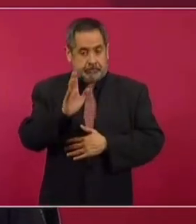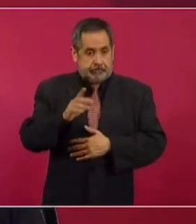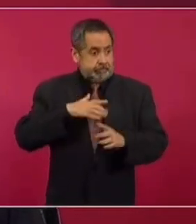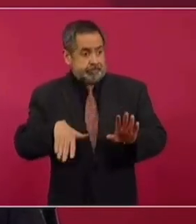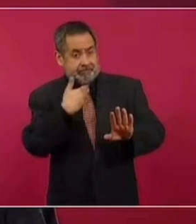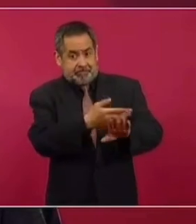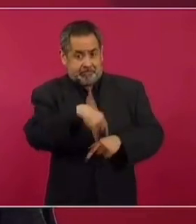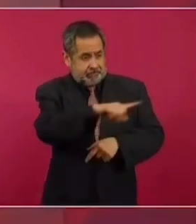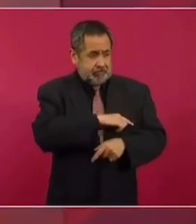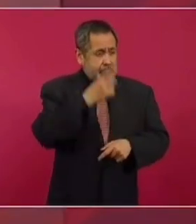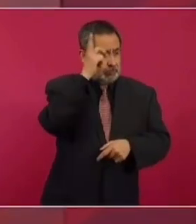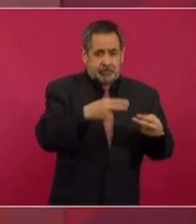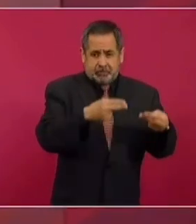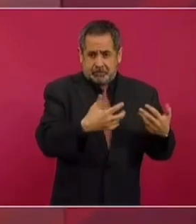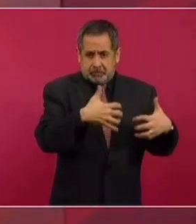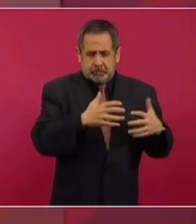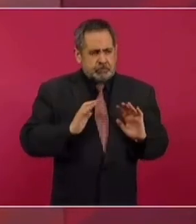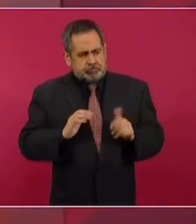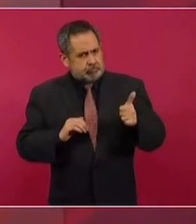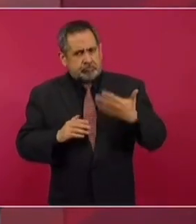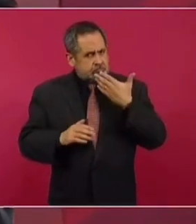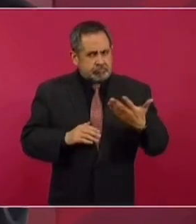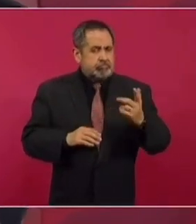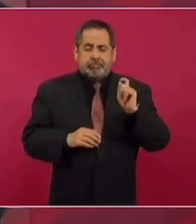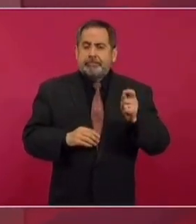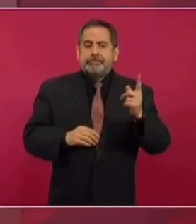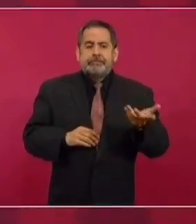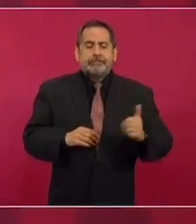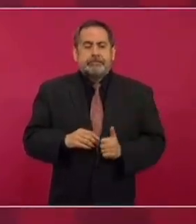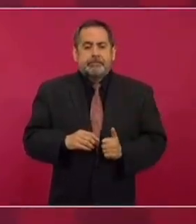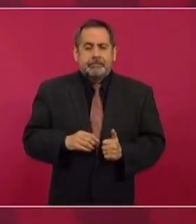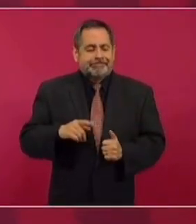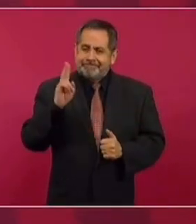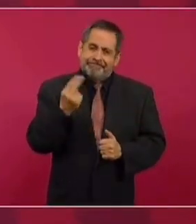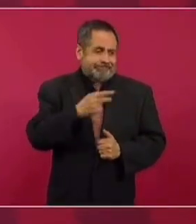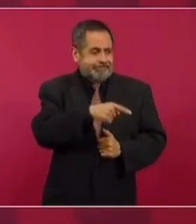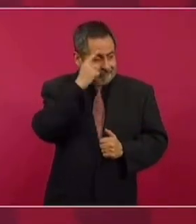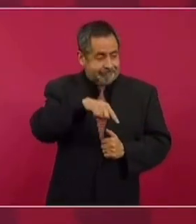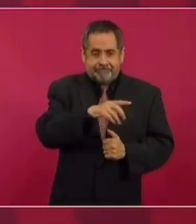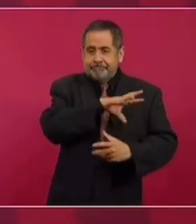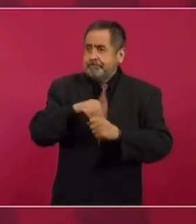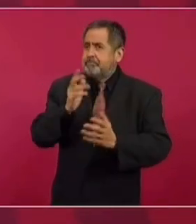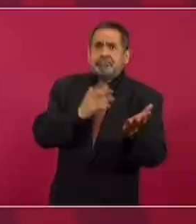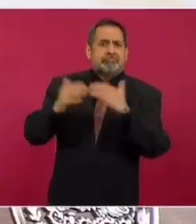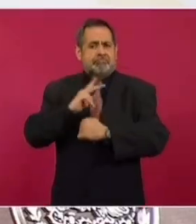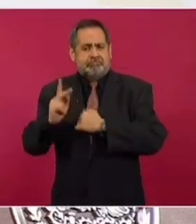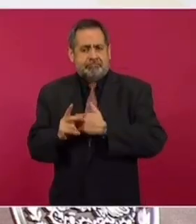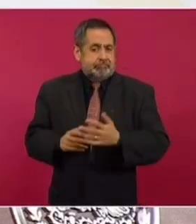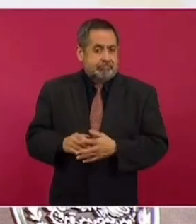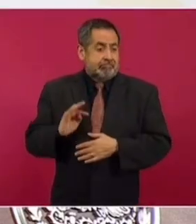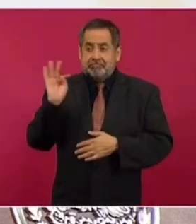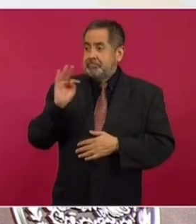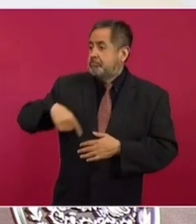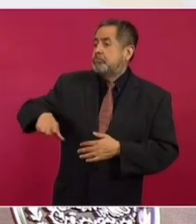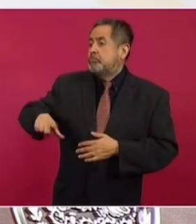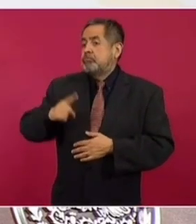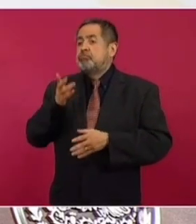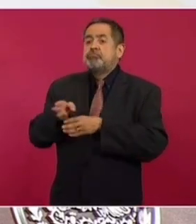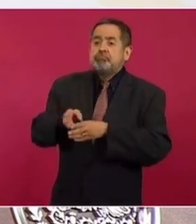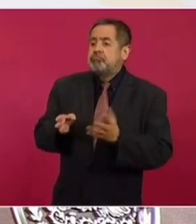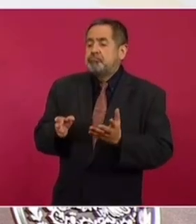estamos en contra de los empresarios. Los empresarios son indispensables para el desarrollo del país. No se podría solo,